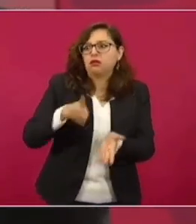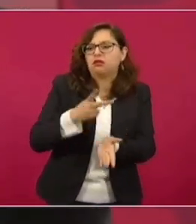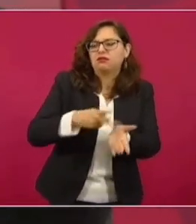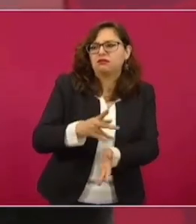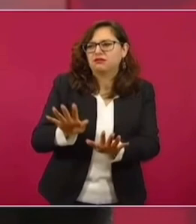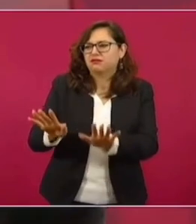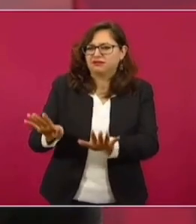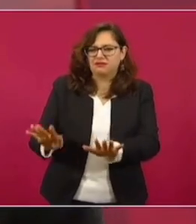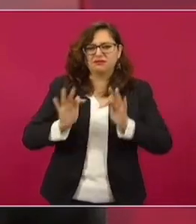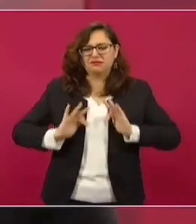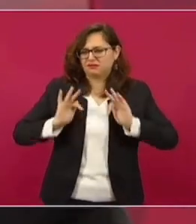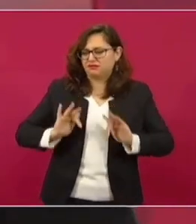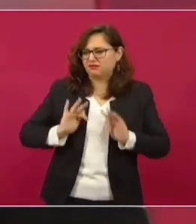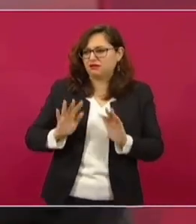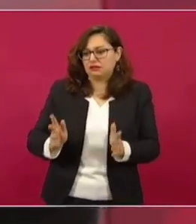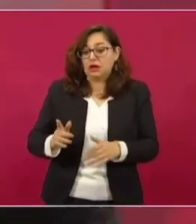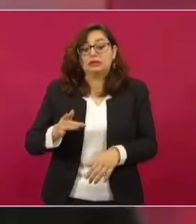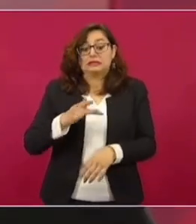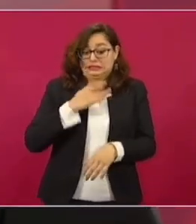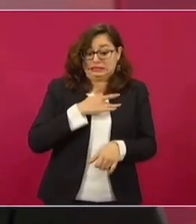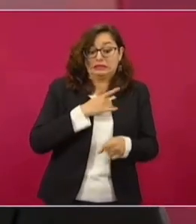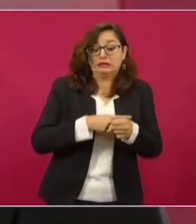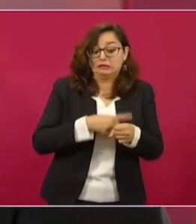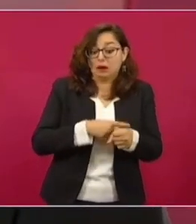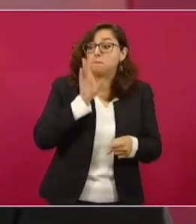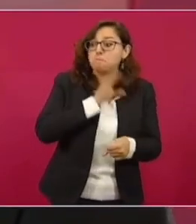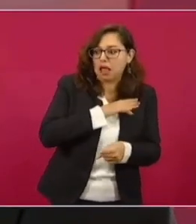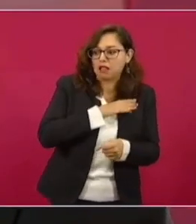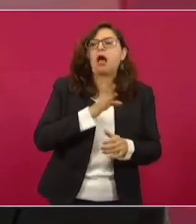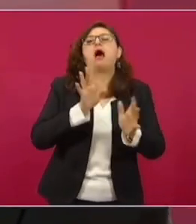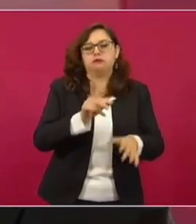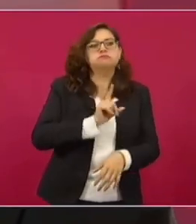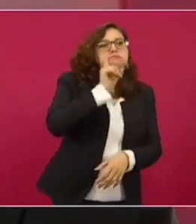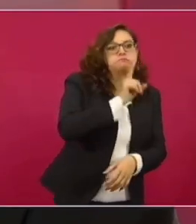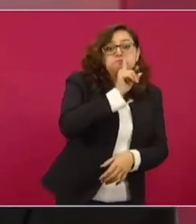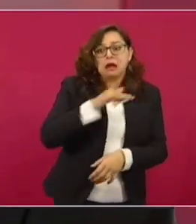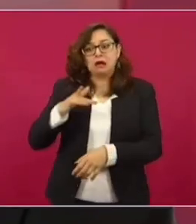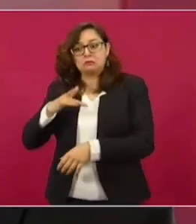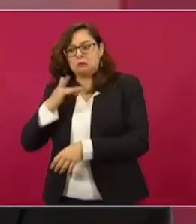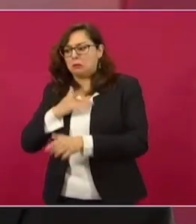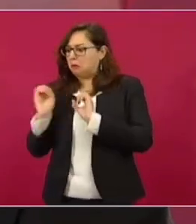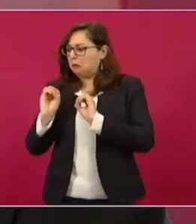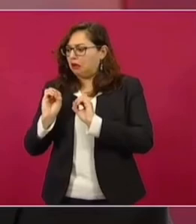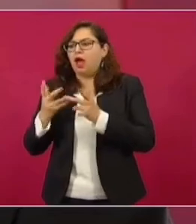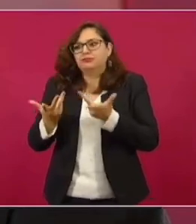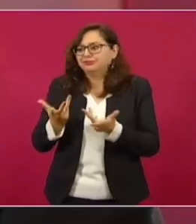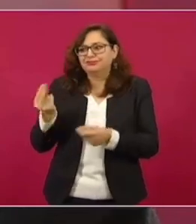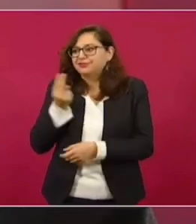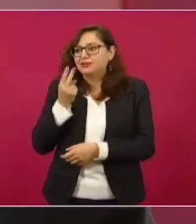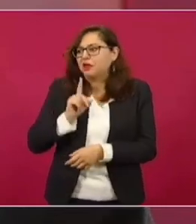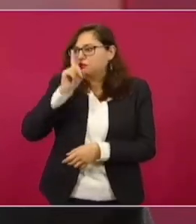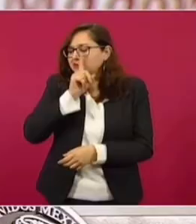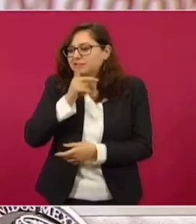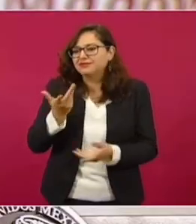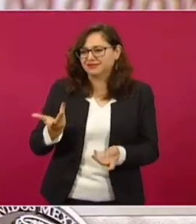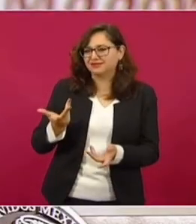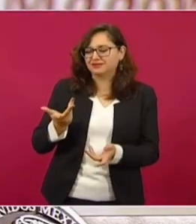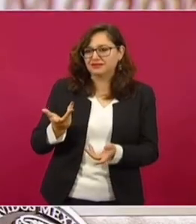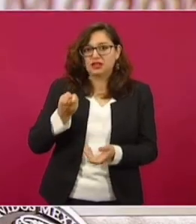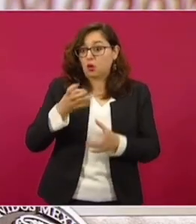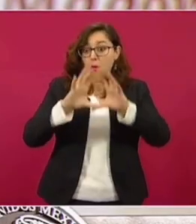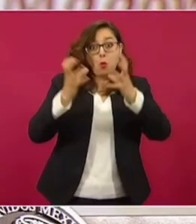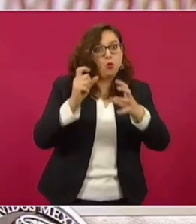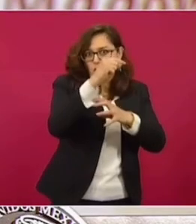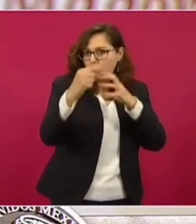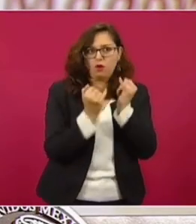cuando uno tiene síntomas para comprobar si es o no COVID. En México se siguen realizando y en todos los estados número de